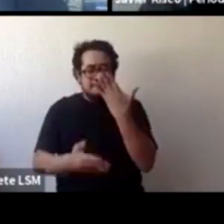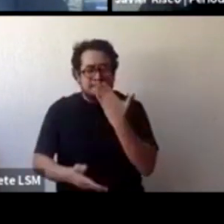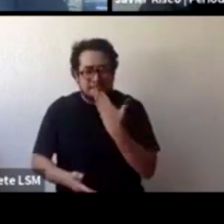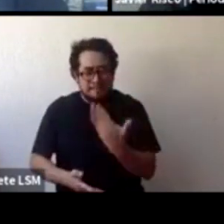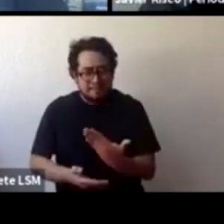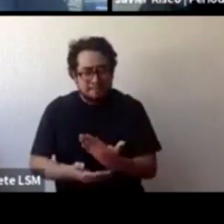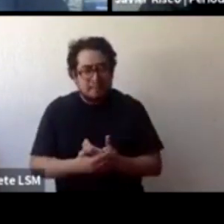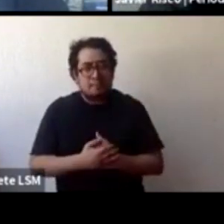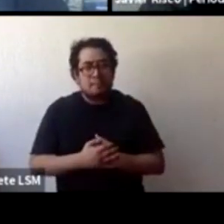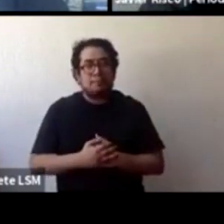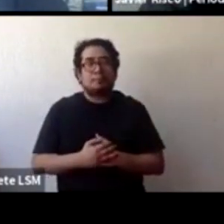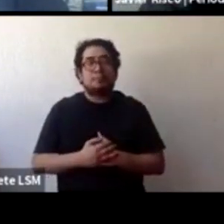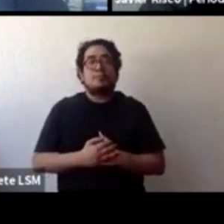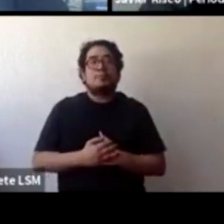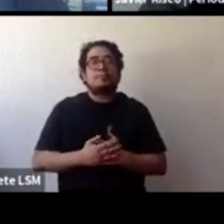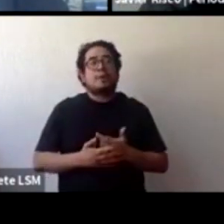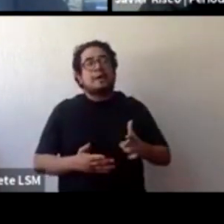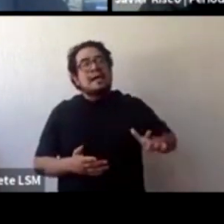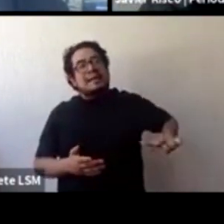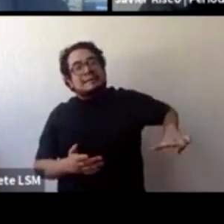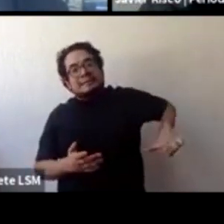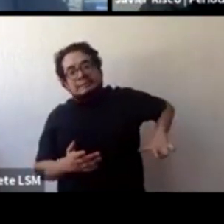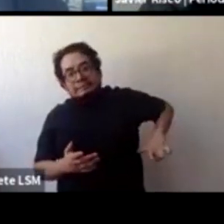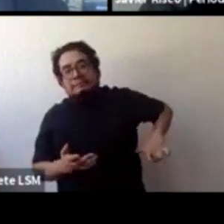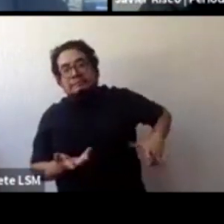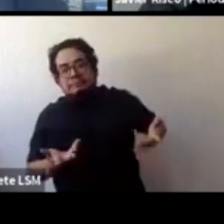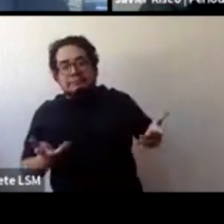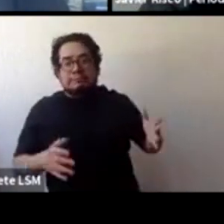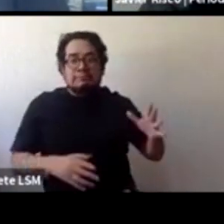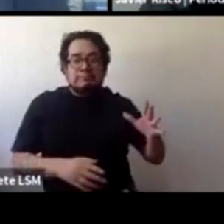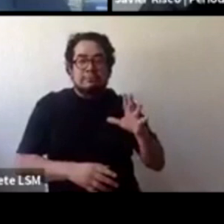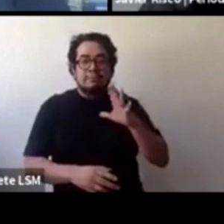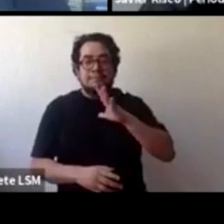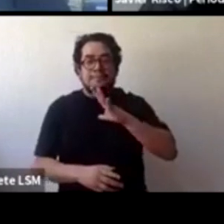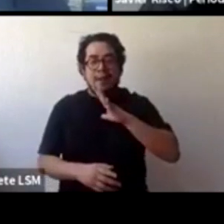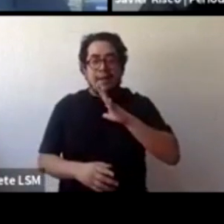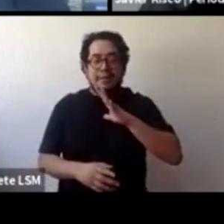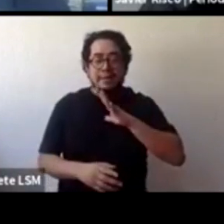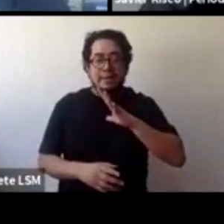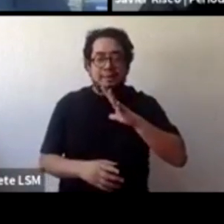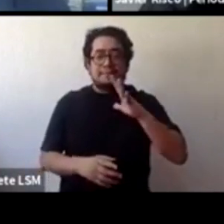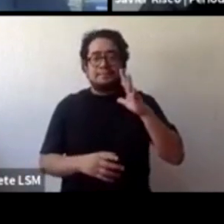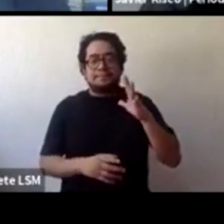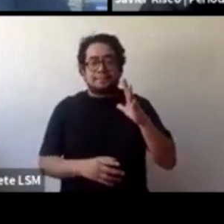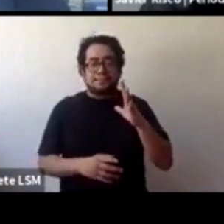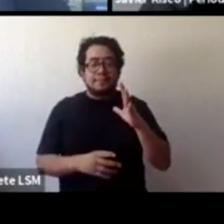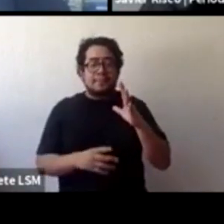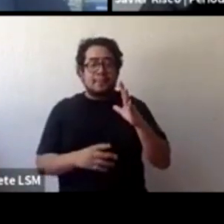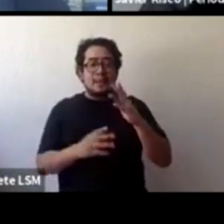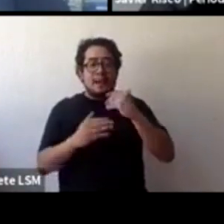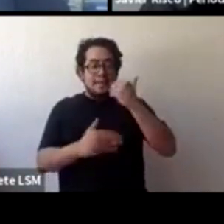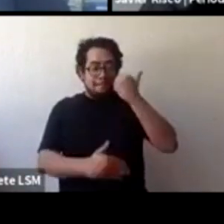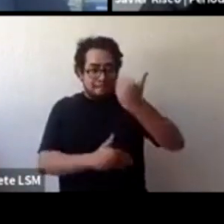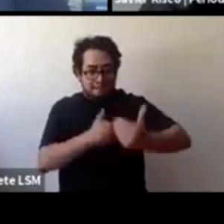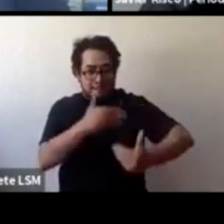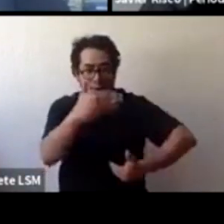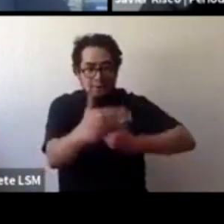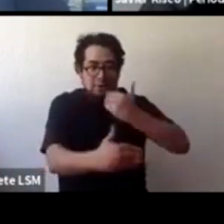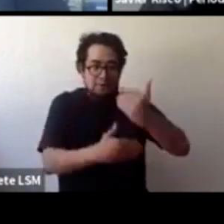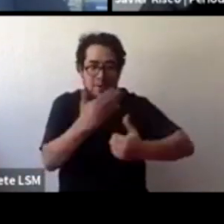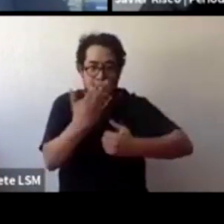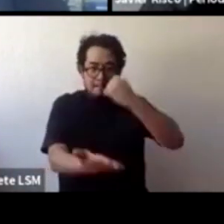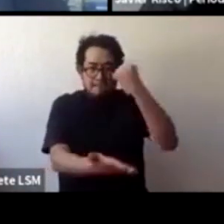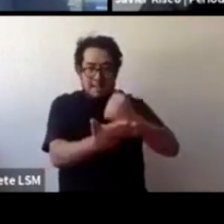el estado evidentemente tiene la parte de llevar todo el proceso judicial, todo el proceso penal,